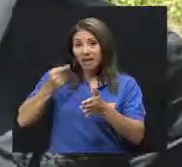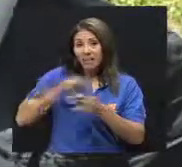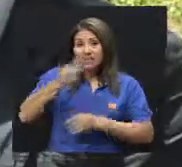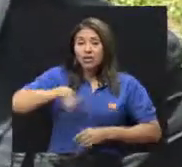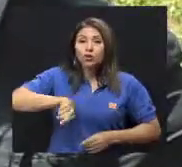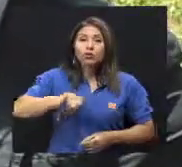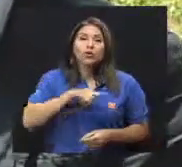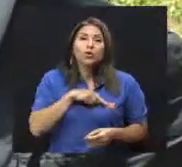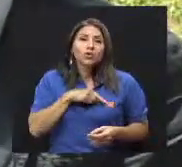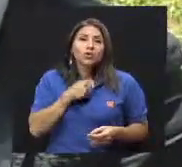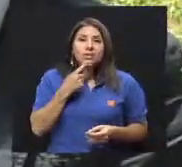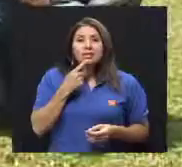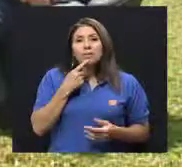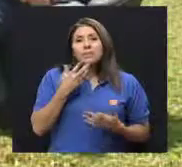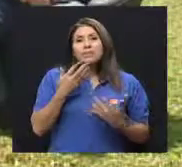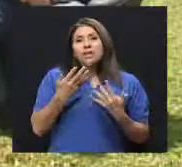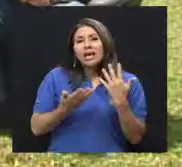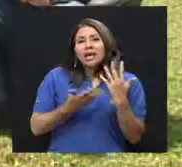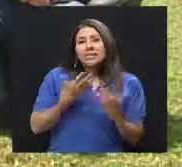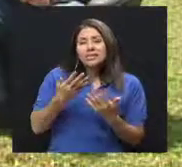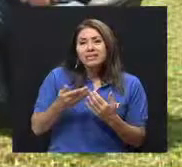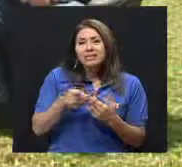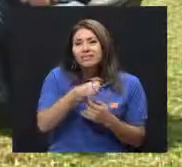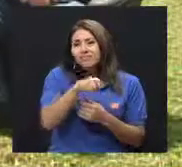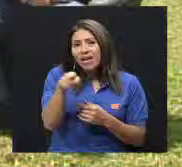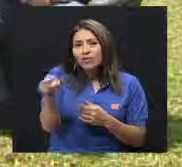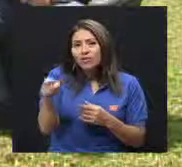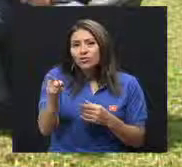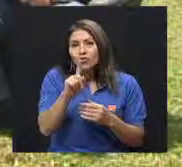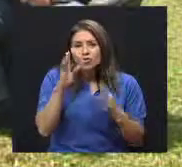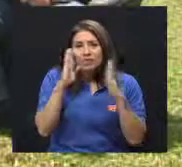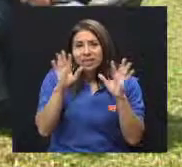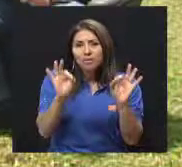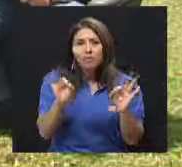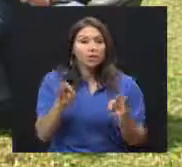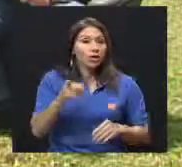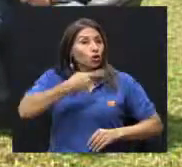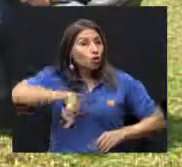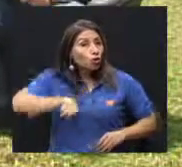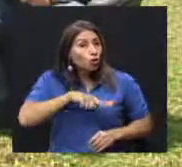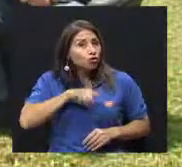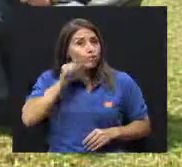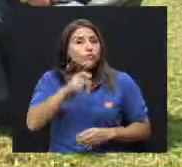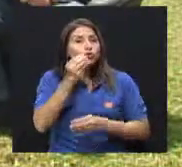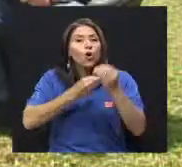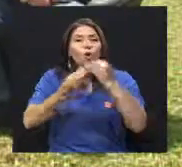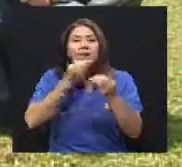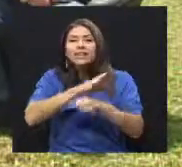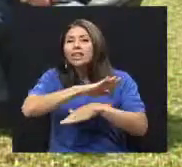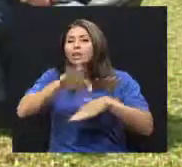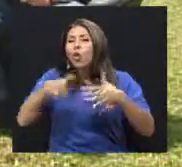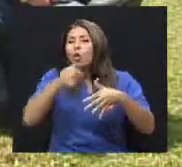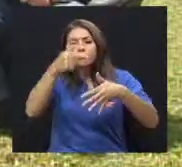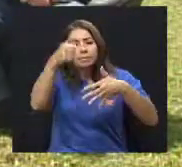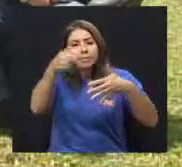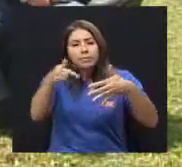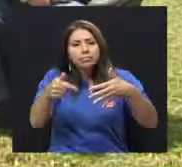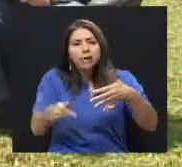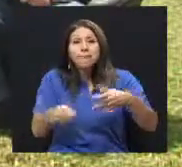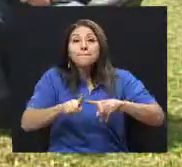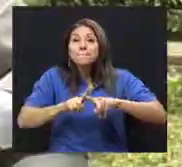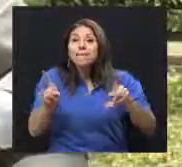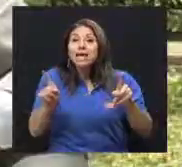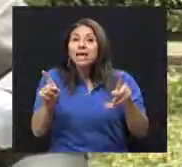qué sé yo, en el servicio nos atiendan de La persona tiene que comer todo, todo lo que tiene, pero con una dieta balanceada,